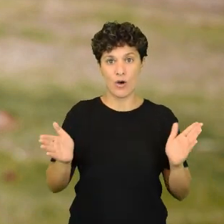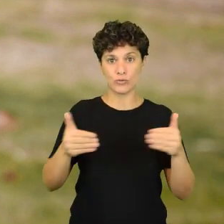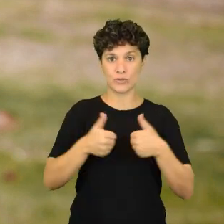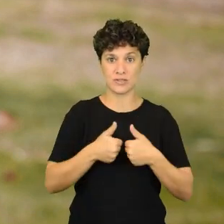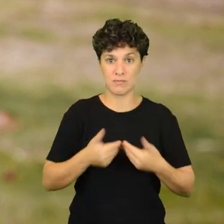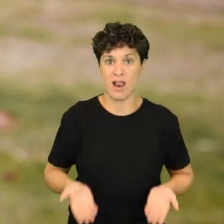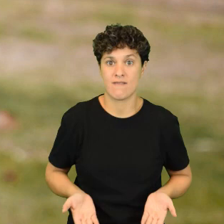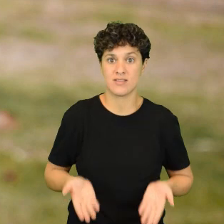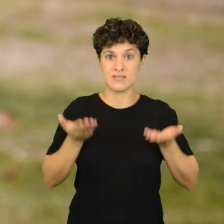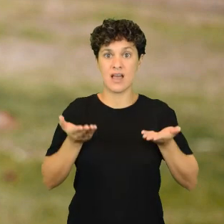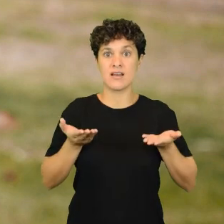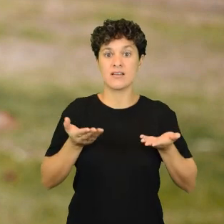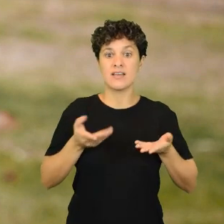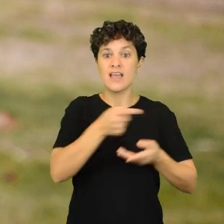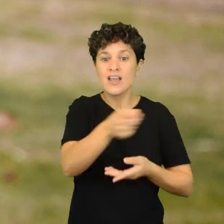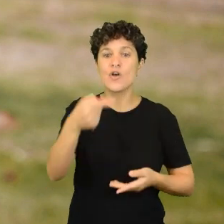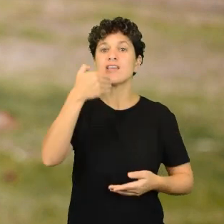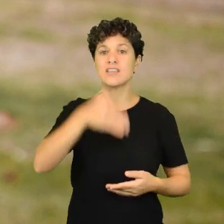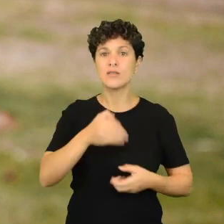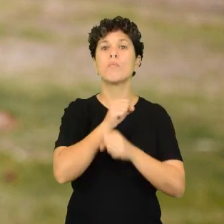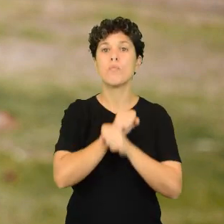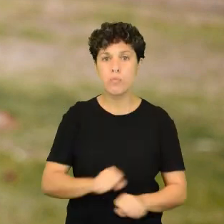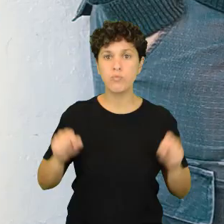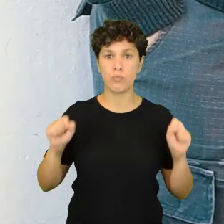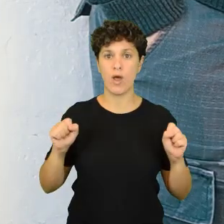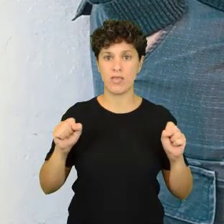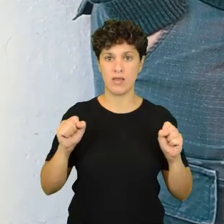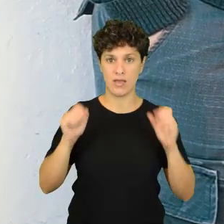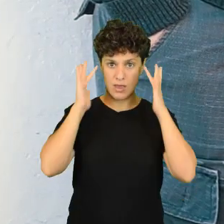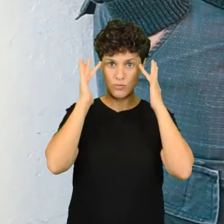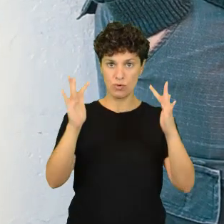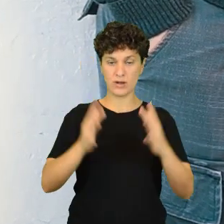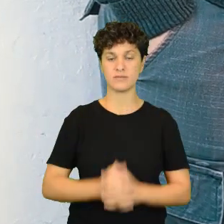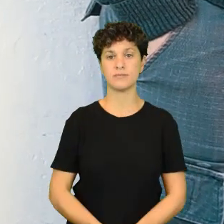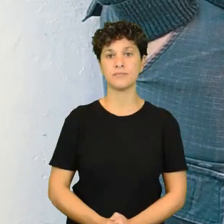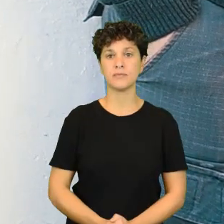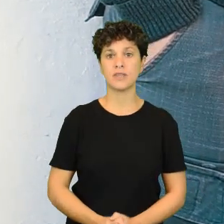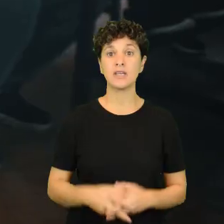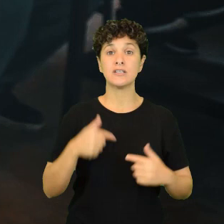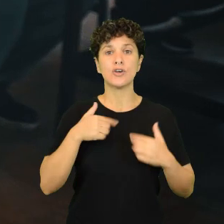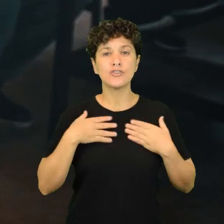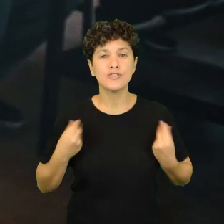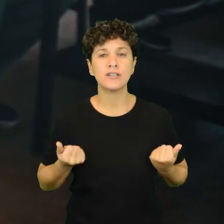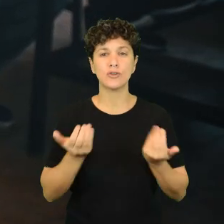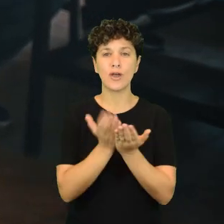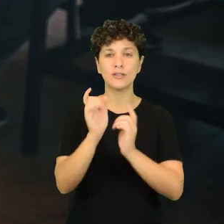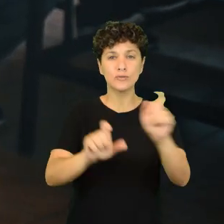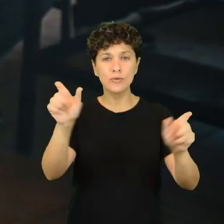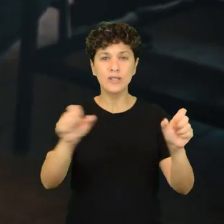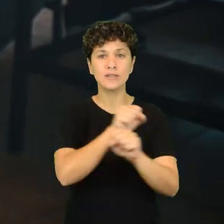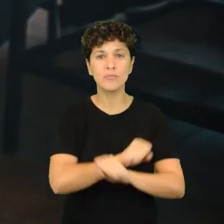hacerles entender que pueden llevar adelante su proceso educativo. Yo siento que el alumno puede cargar de